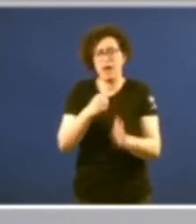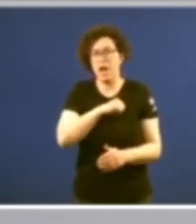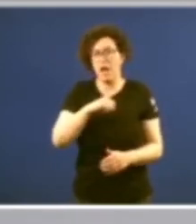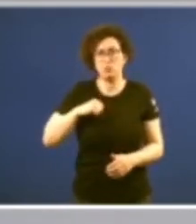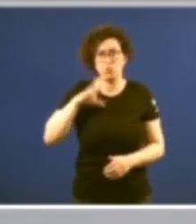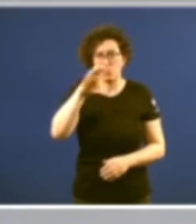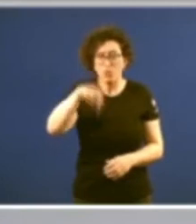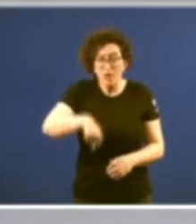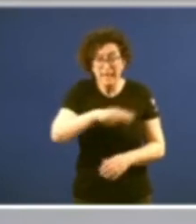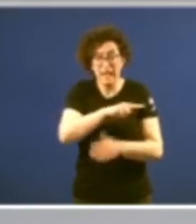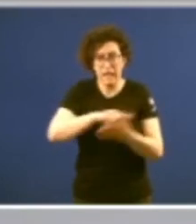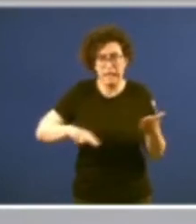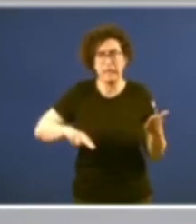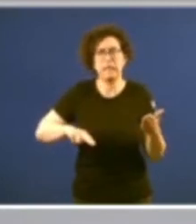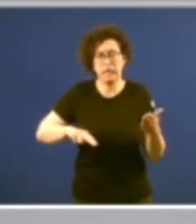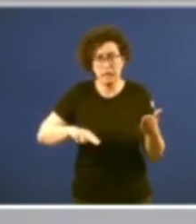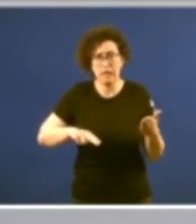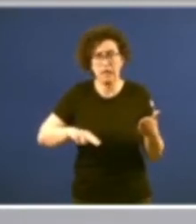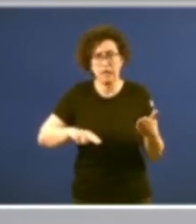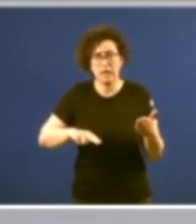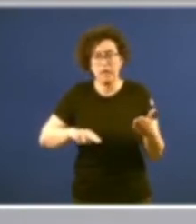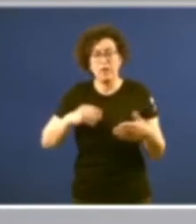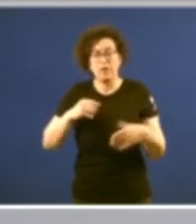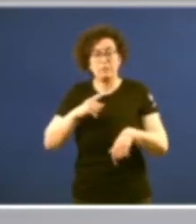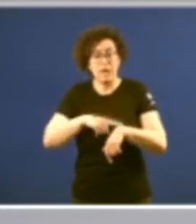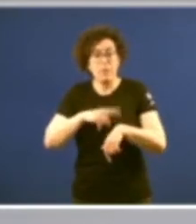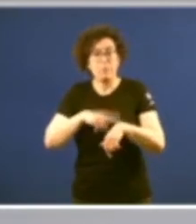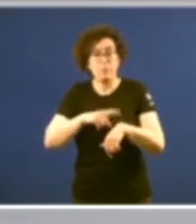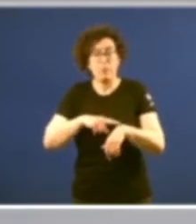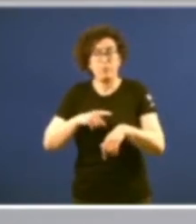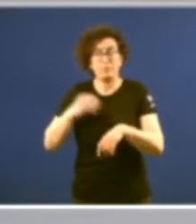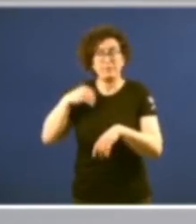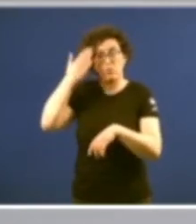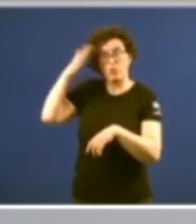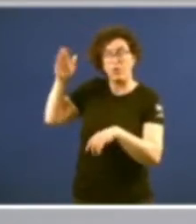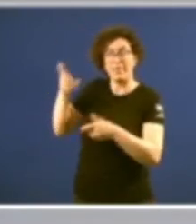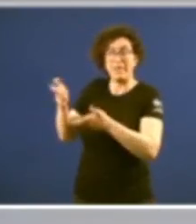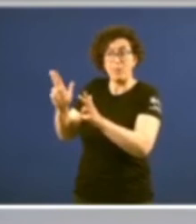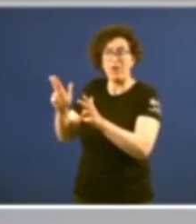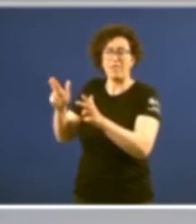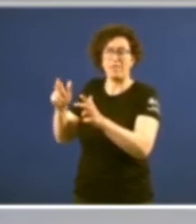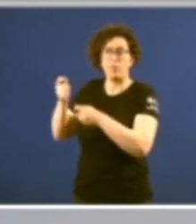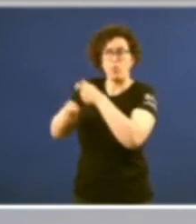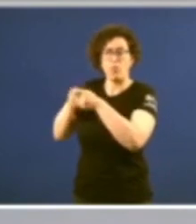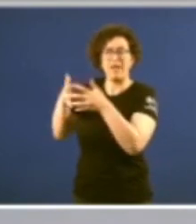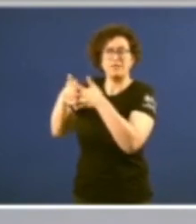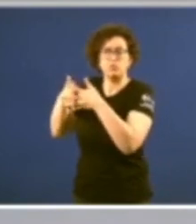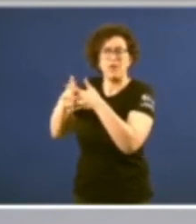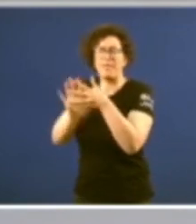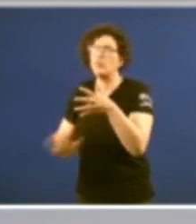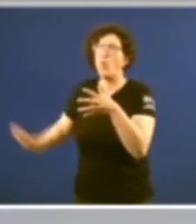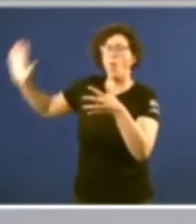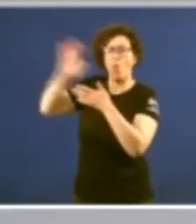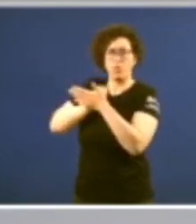Galicia e o tempo que se asentaba a democracia que estructuraba todo o estado español